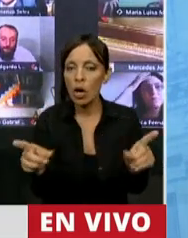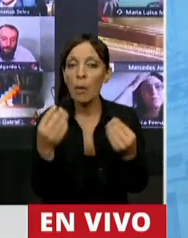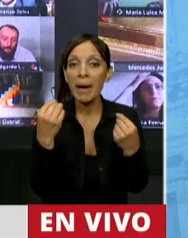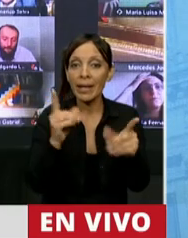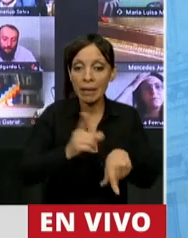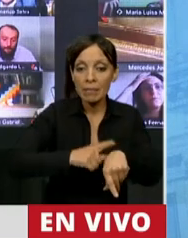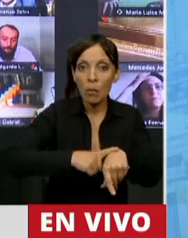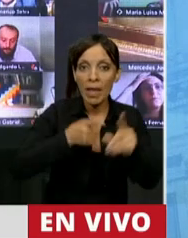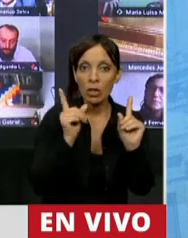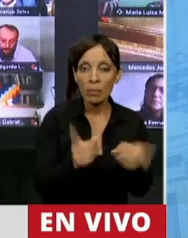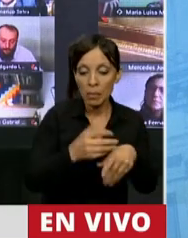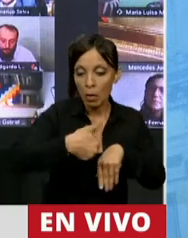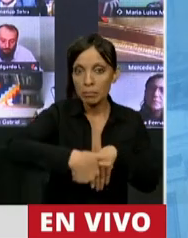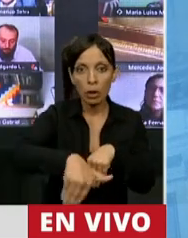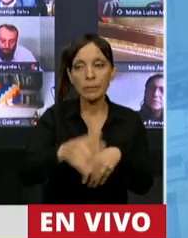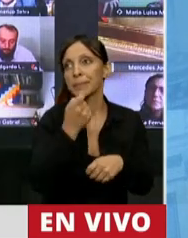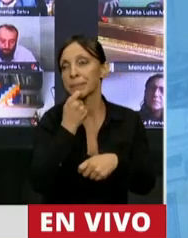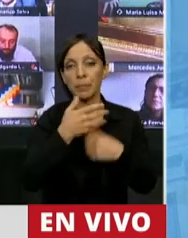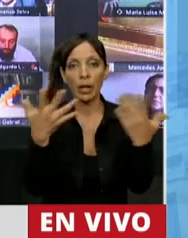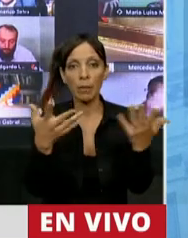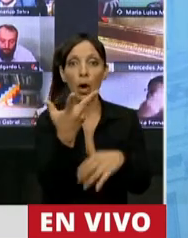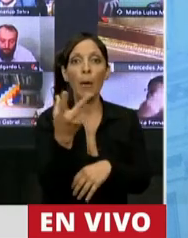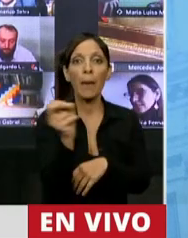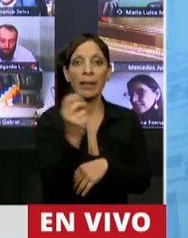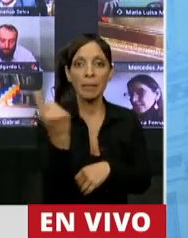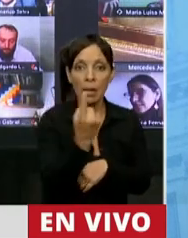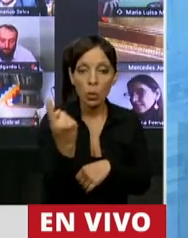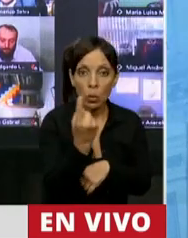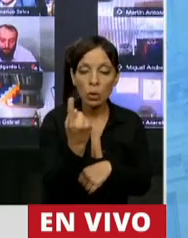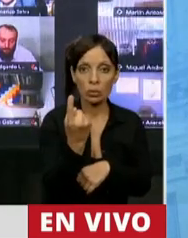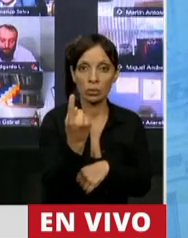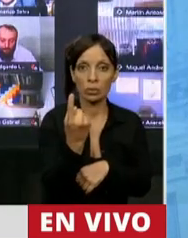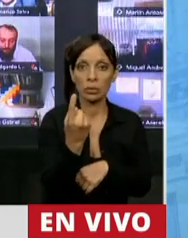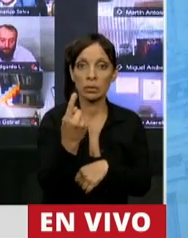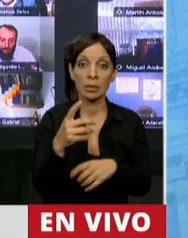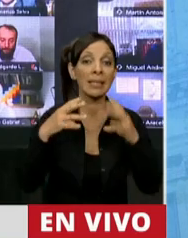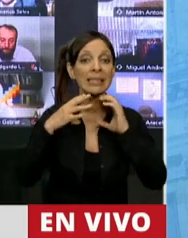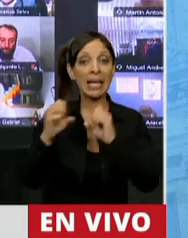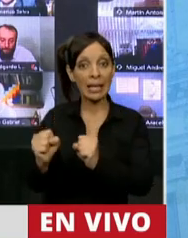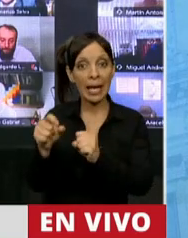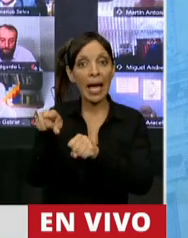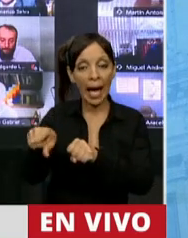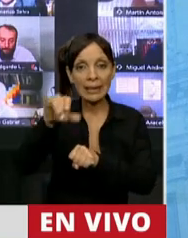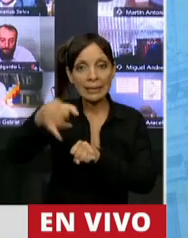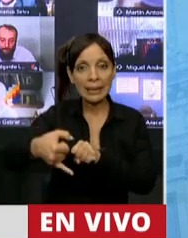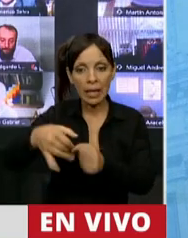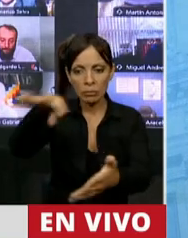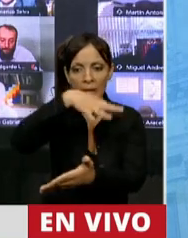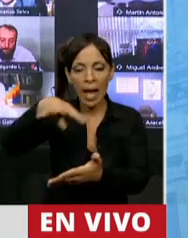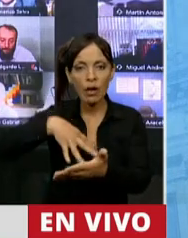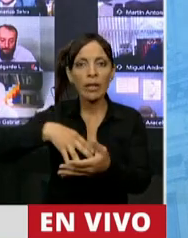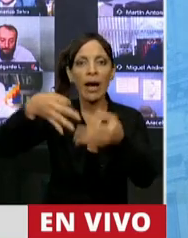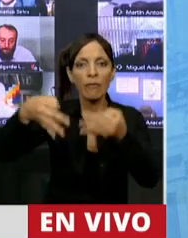transcurso de los próximos, por ejemplo, 20 minutos, por secretaría se ponga a disposición la nota